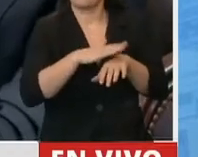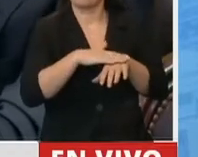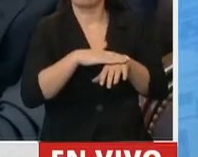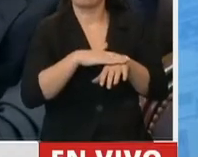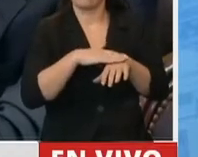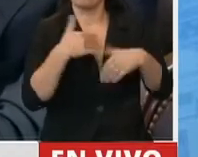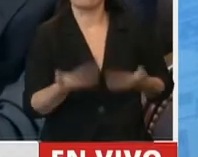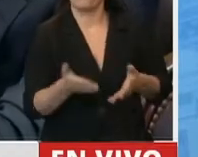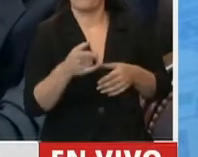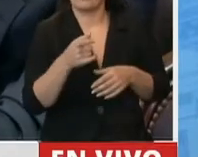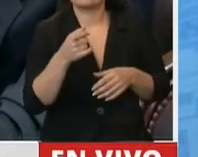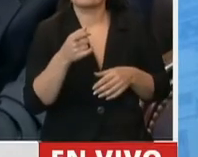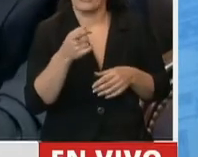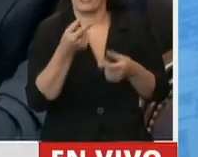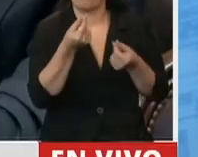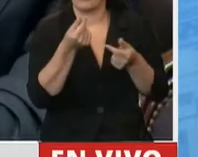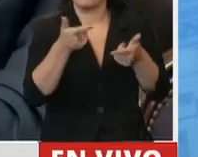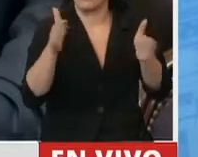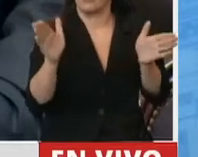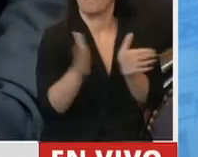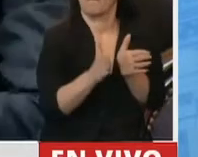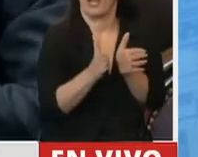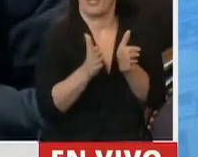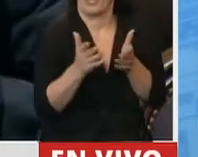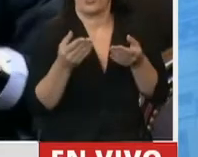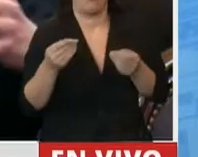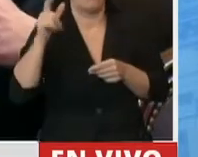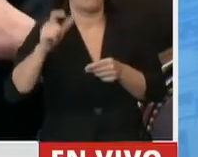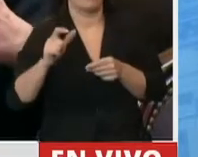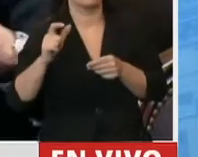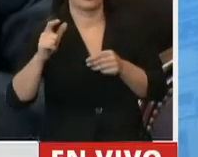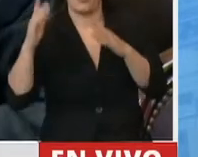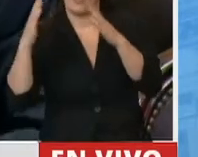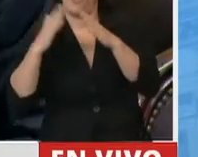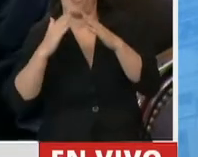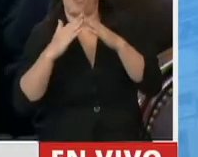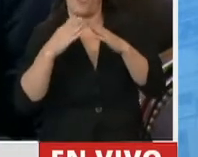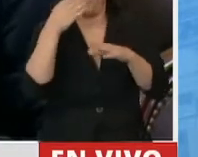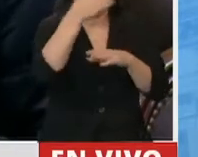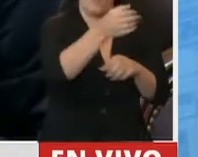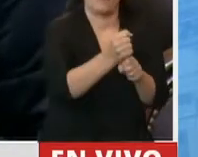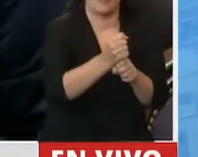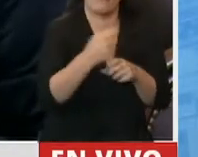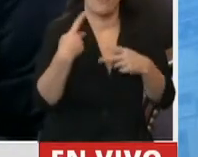costos, para evitar desplazamientos entre el domicilio y el trabajo.